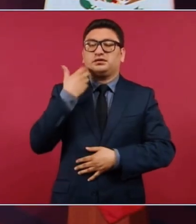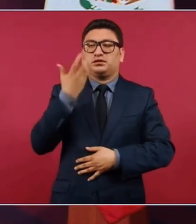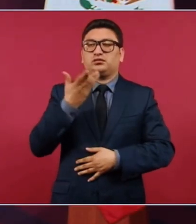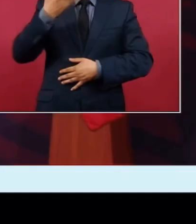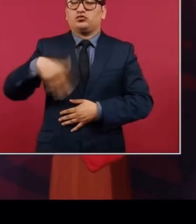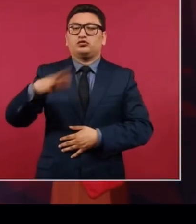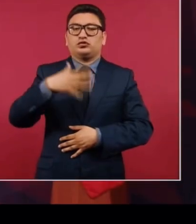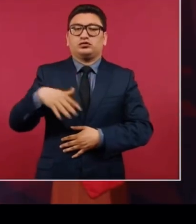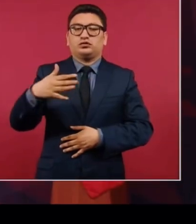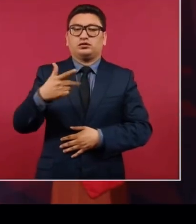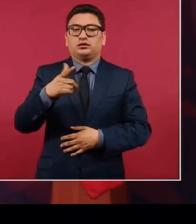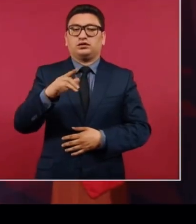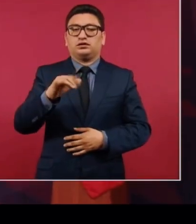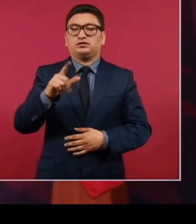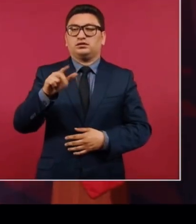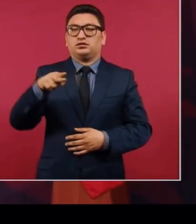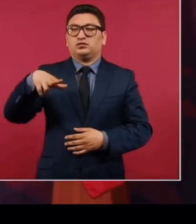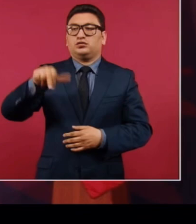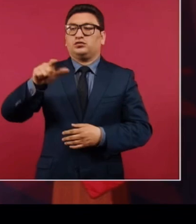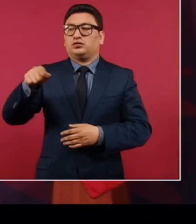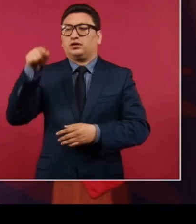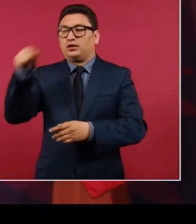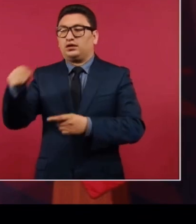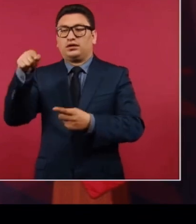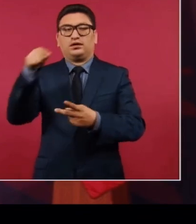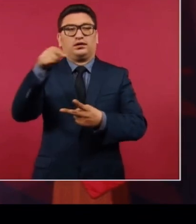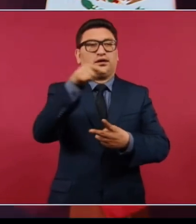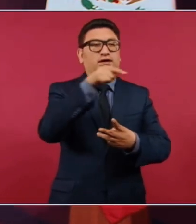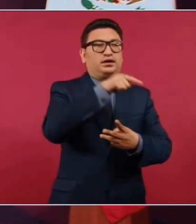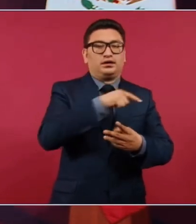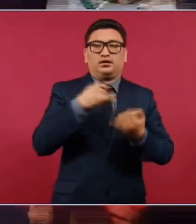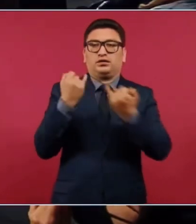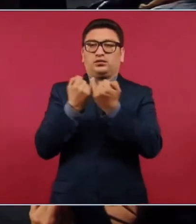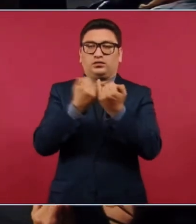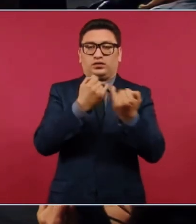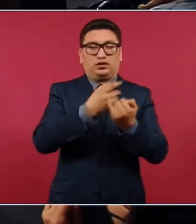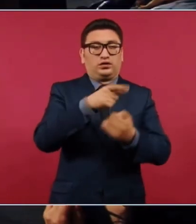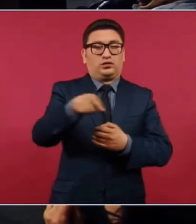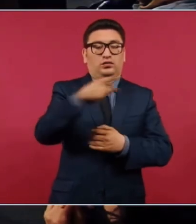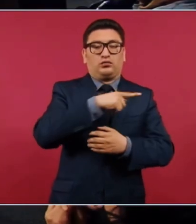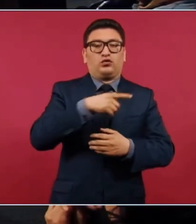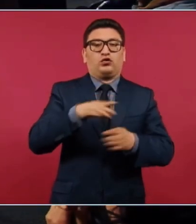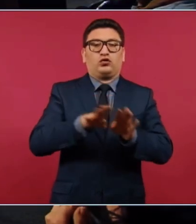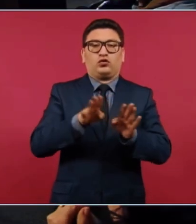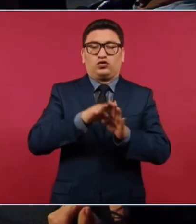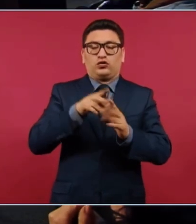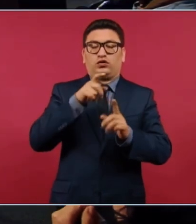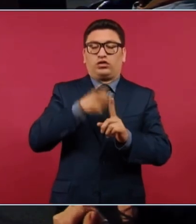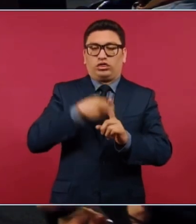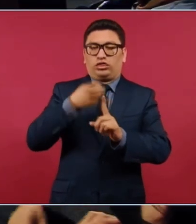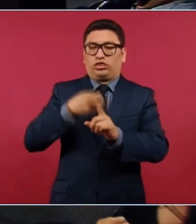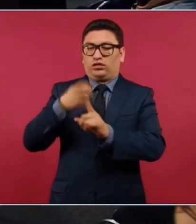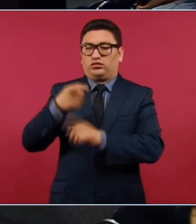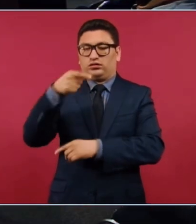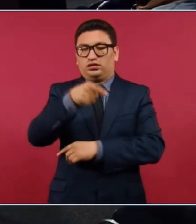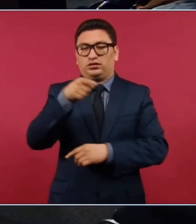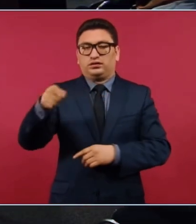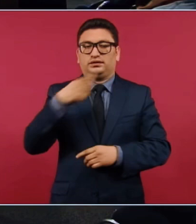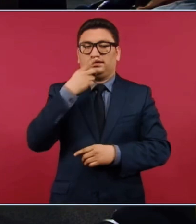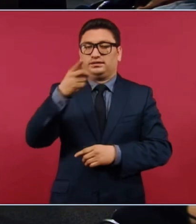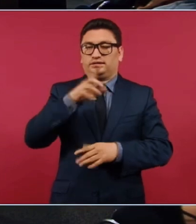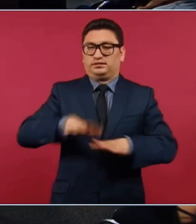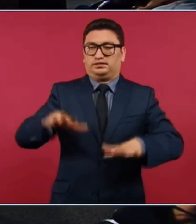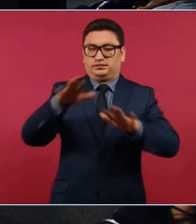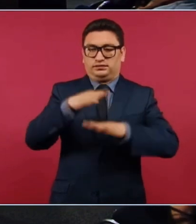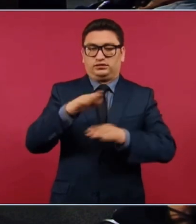garcialunizar toda crítica, toda oposición, todo señalamiento, garcialunizar la sucesión